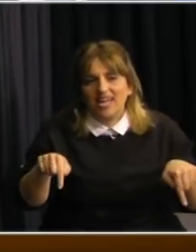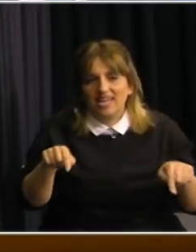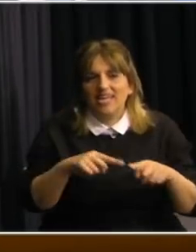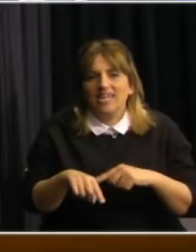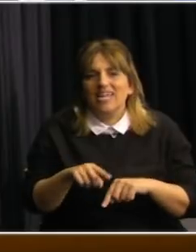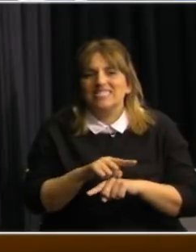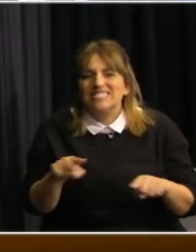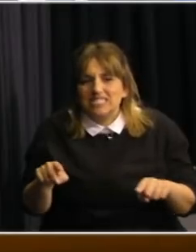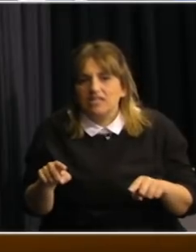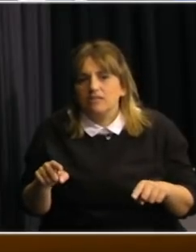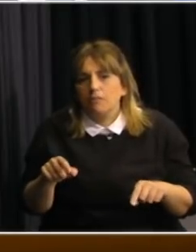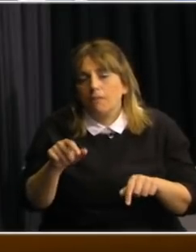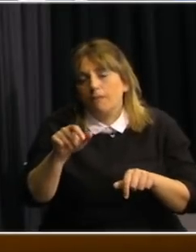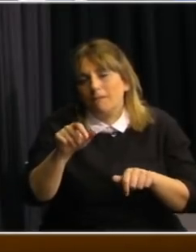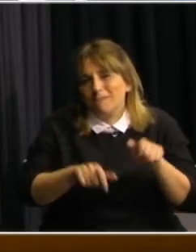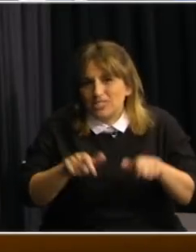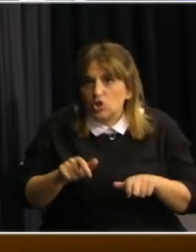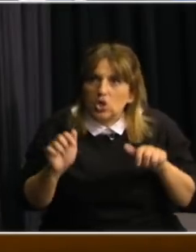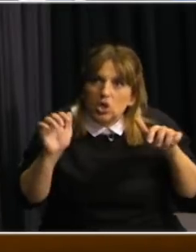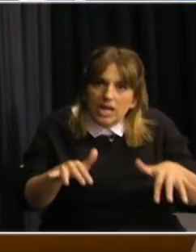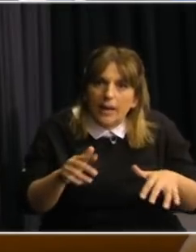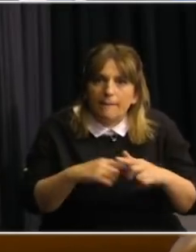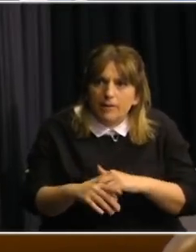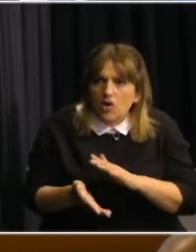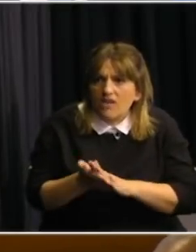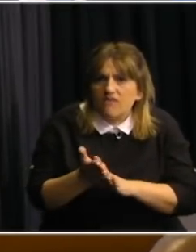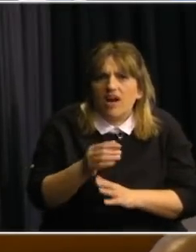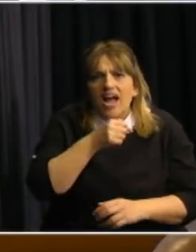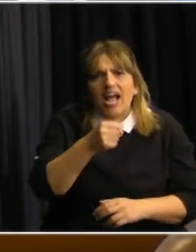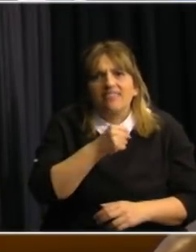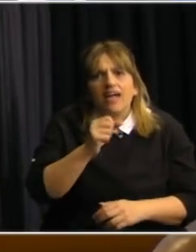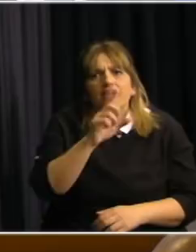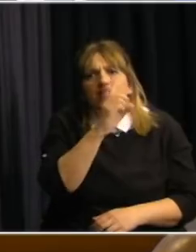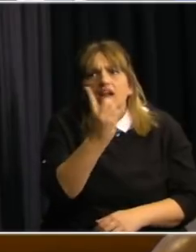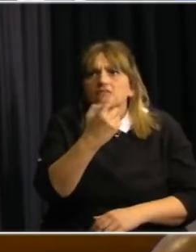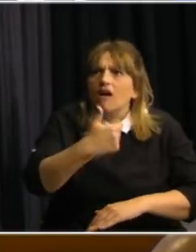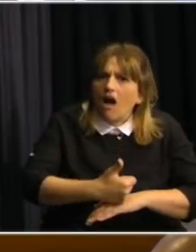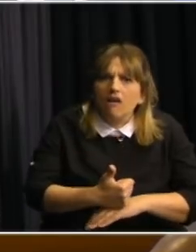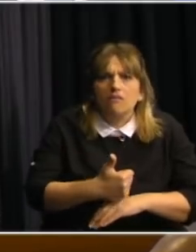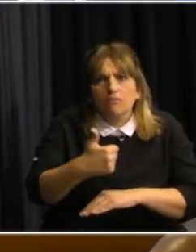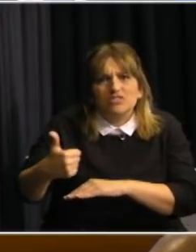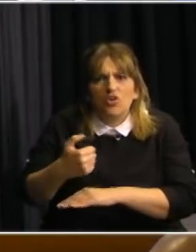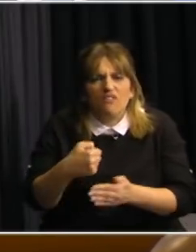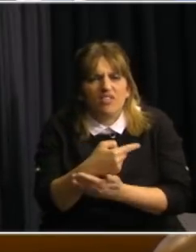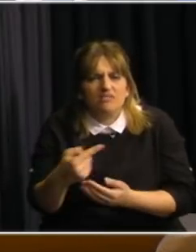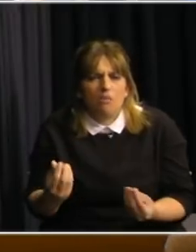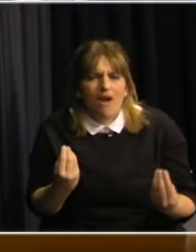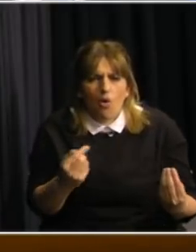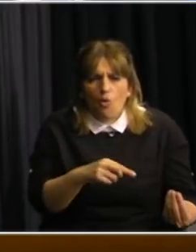recital de una cantante extranjera en el mismo escenario con público cuál es el criterio y cuándo puede volver el público al deporte